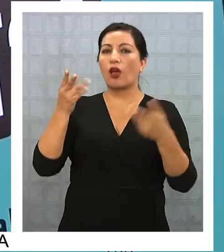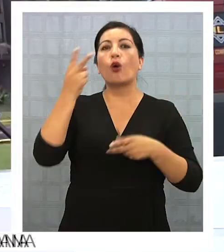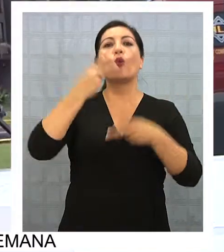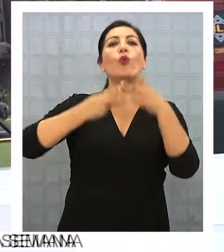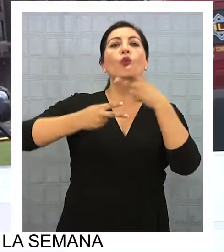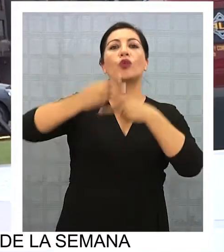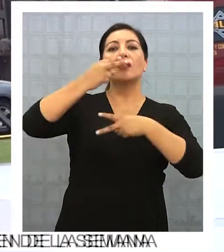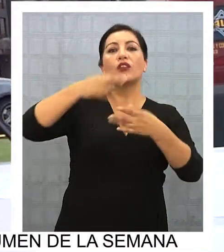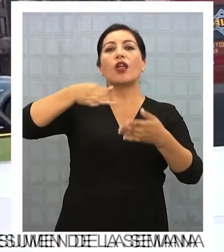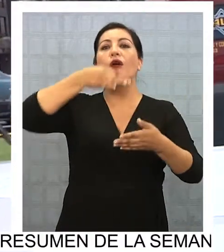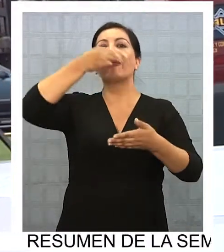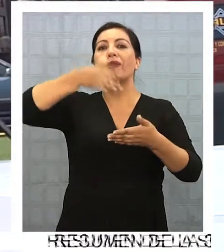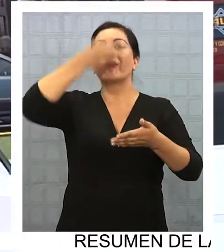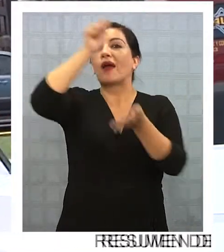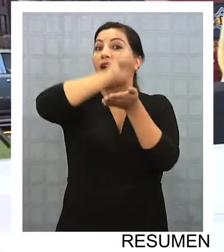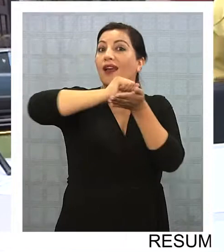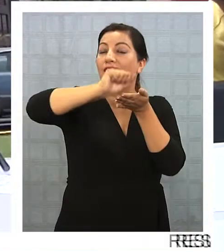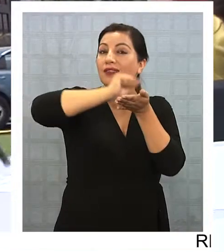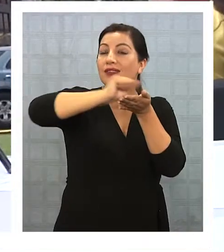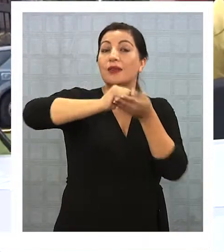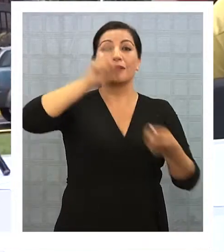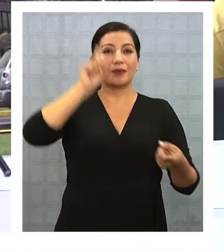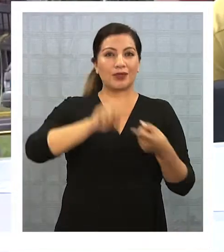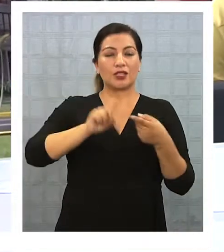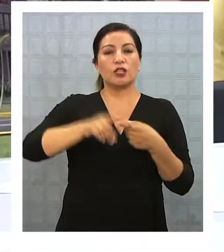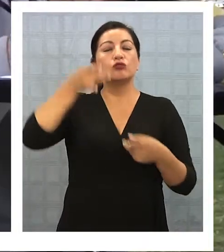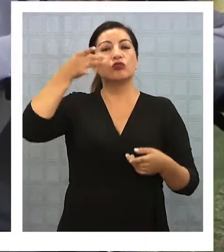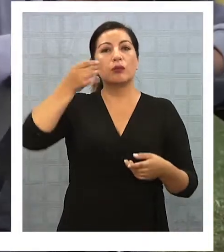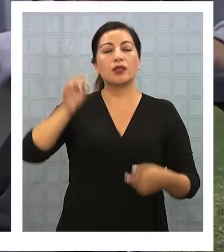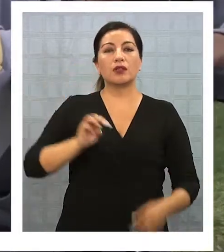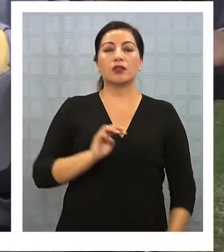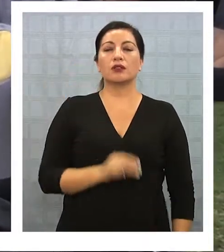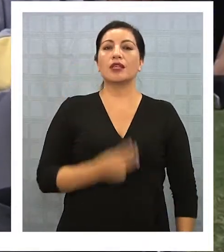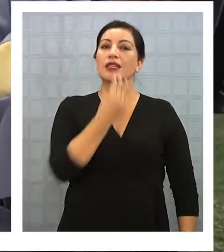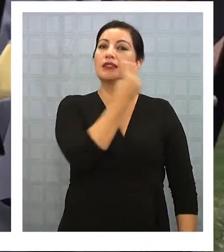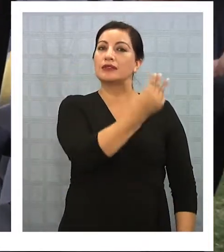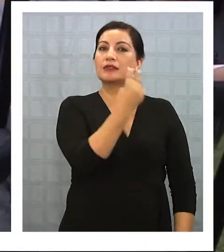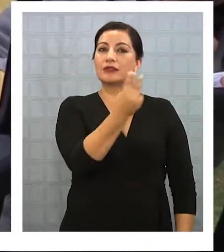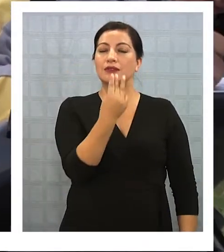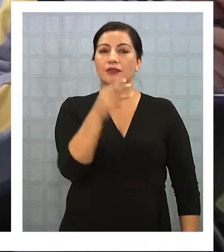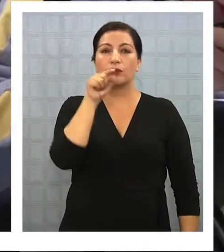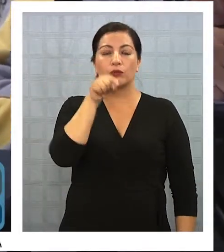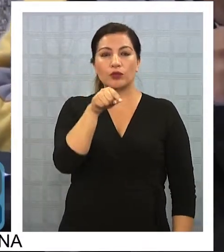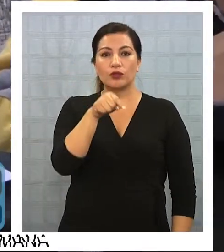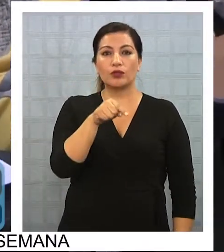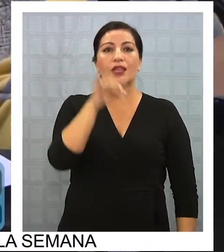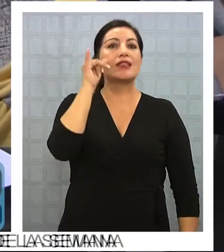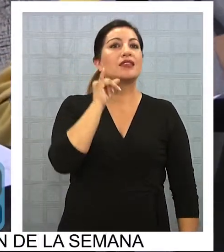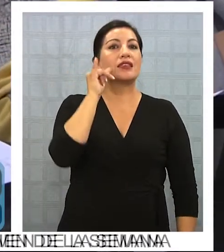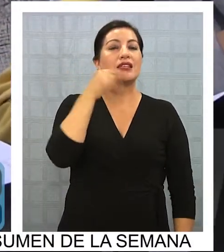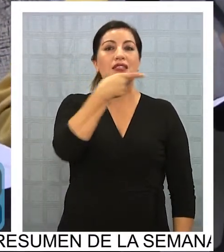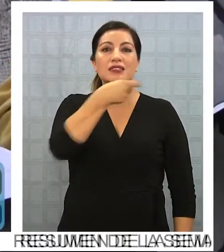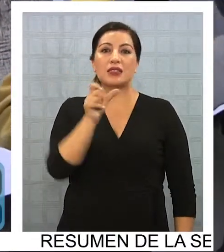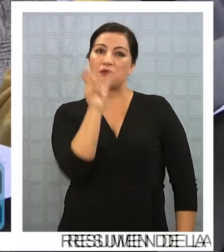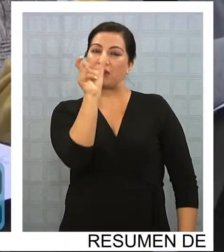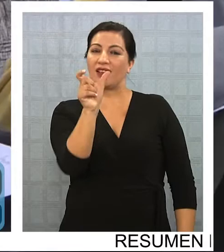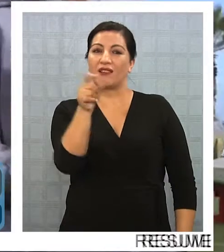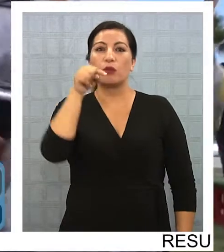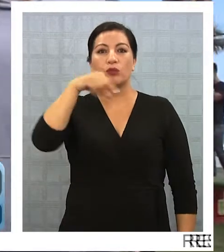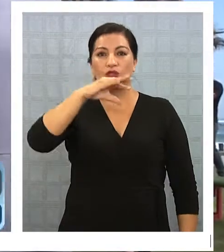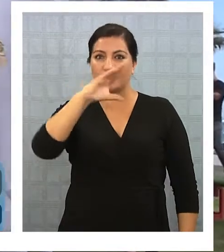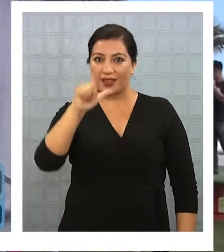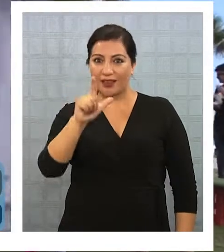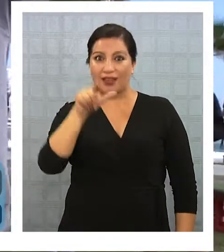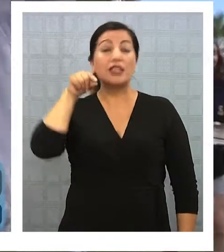una historia para contar. Para participar se debe ingresar a la página web www.iquiquencienpalabras